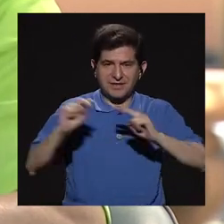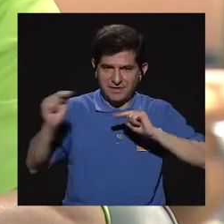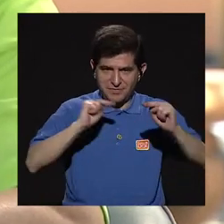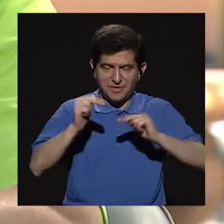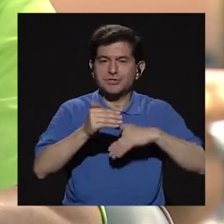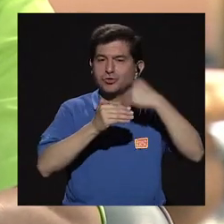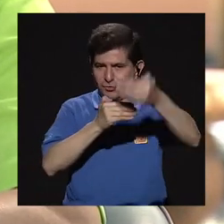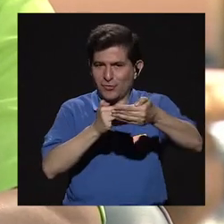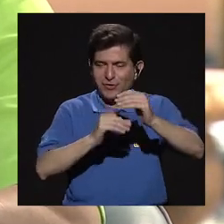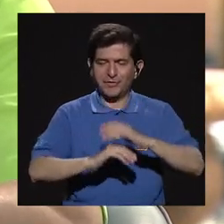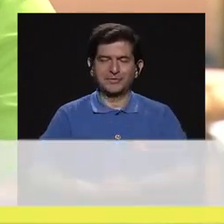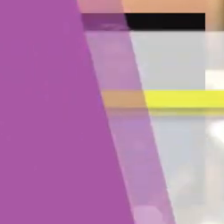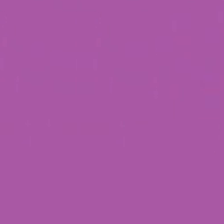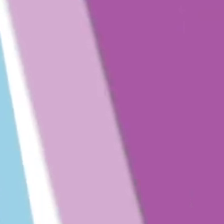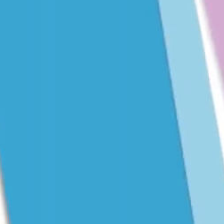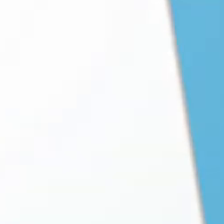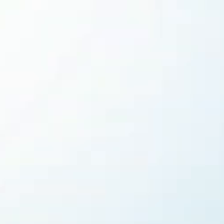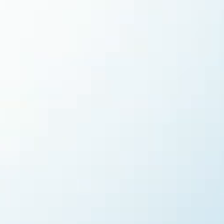Negocios.